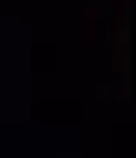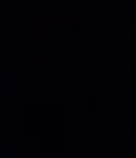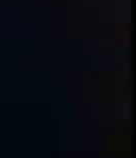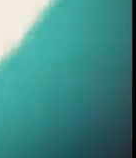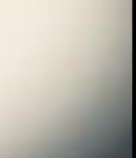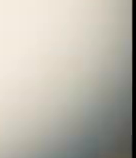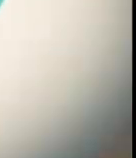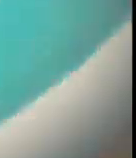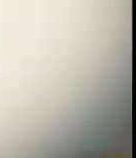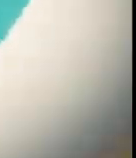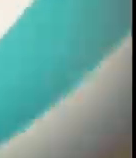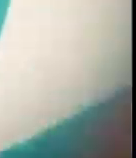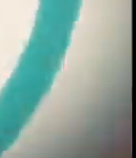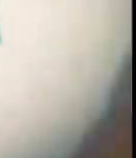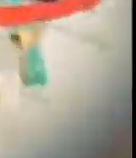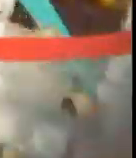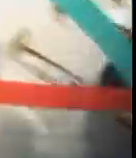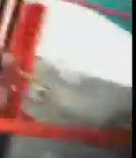Choo-choo